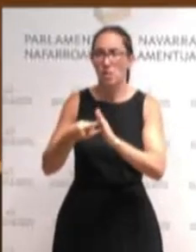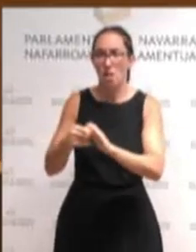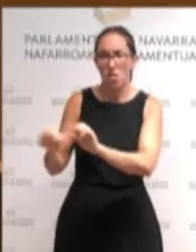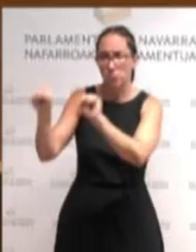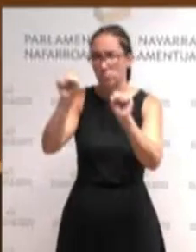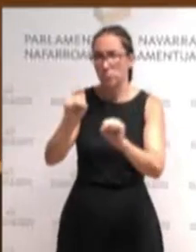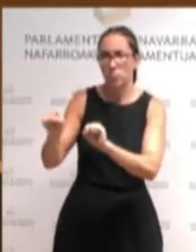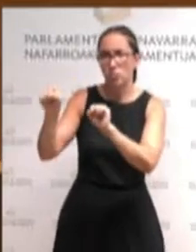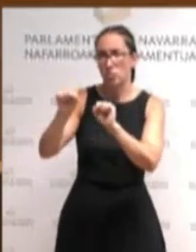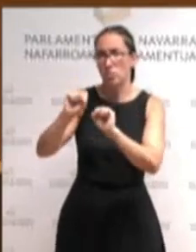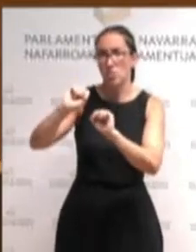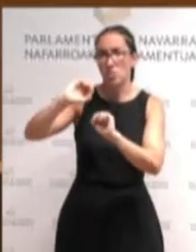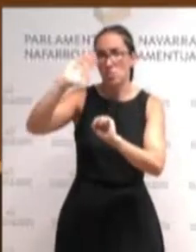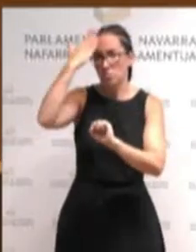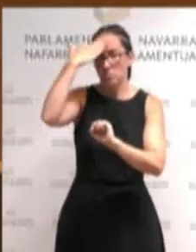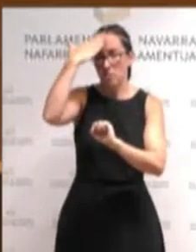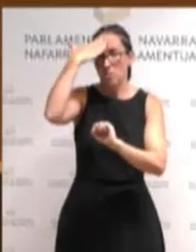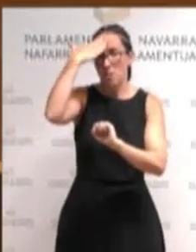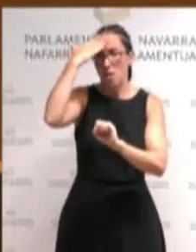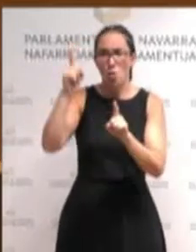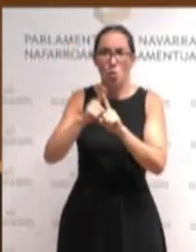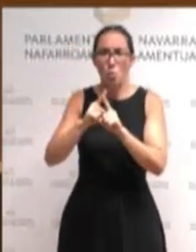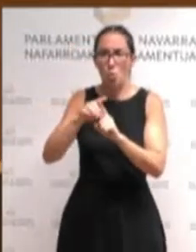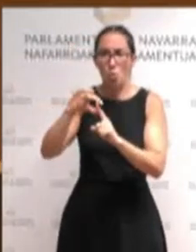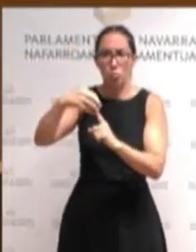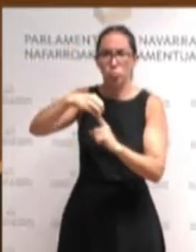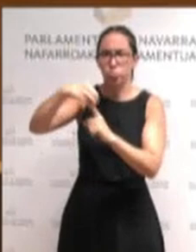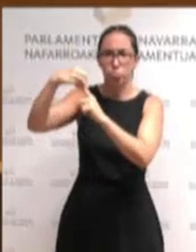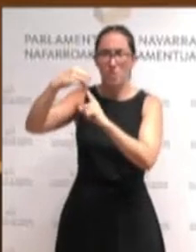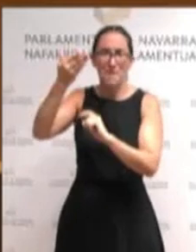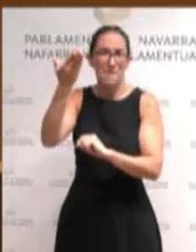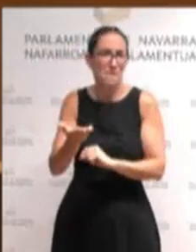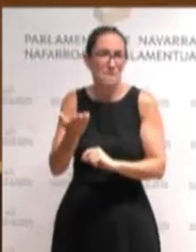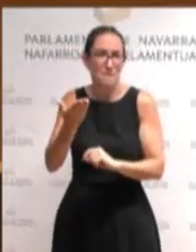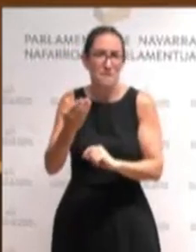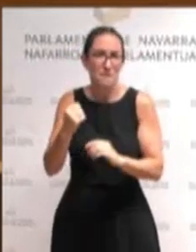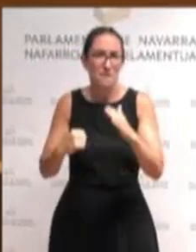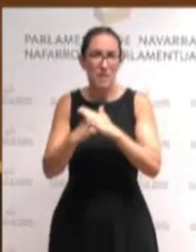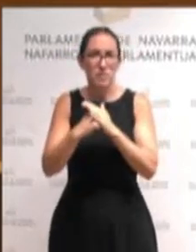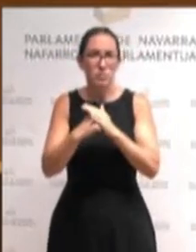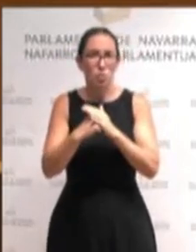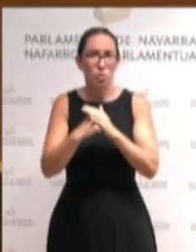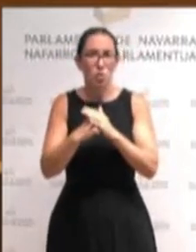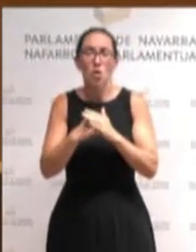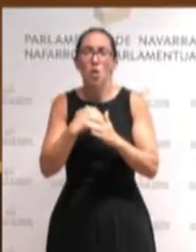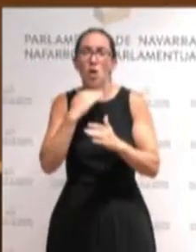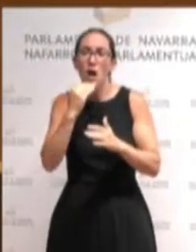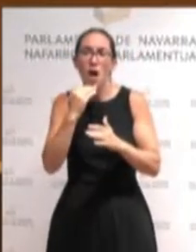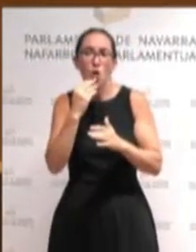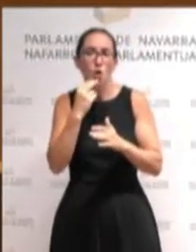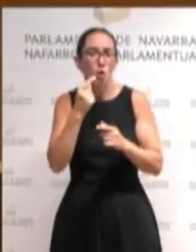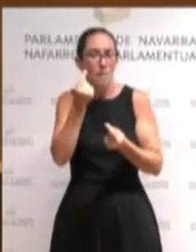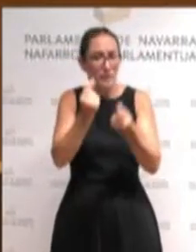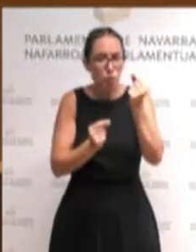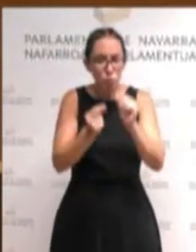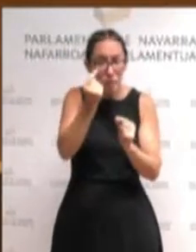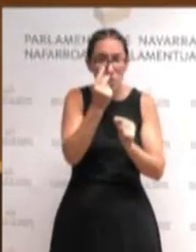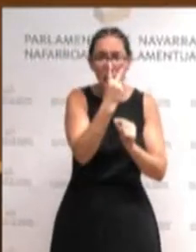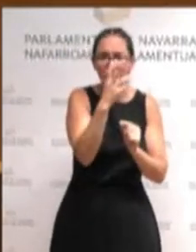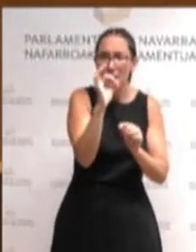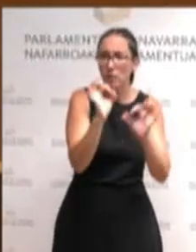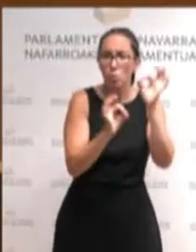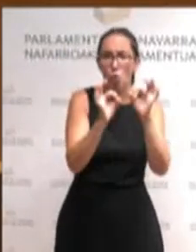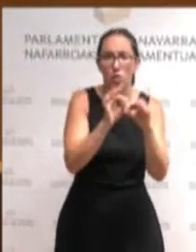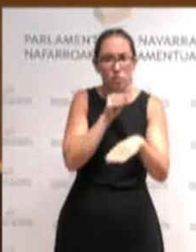primaria en el centro de la política sanitaria con un horizonte de al menos el 20% del presupuesto y que se